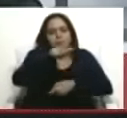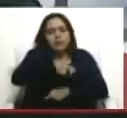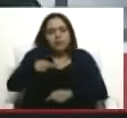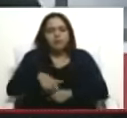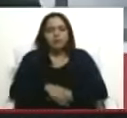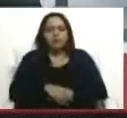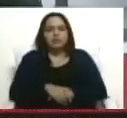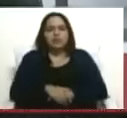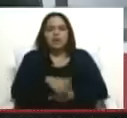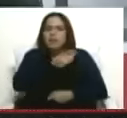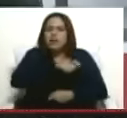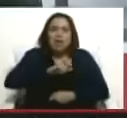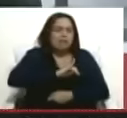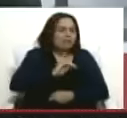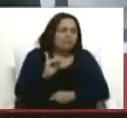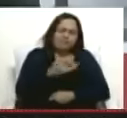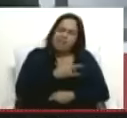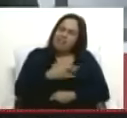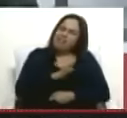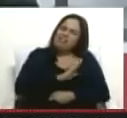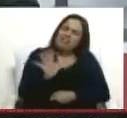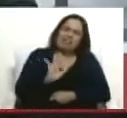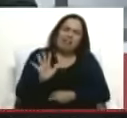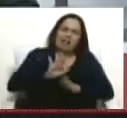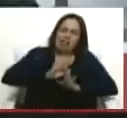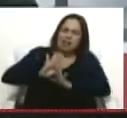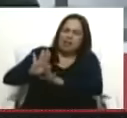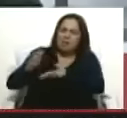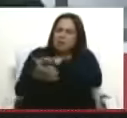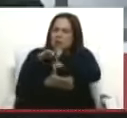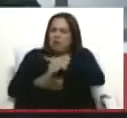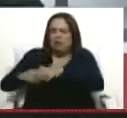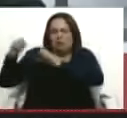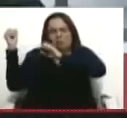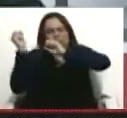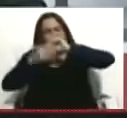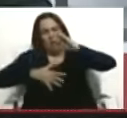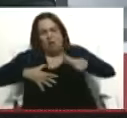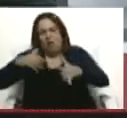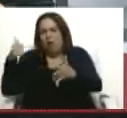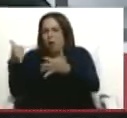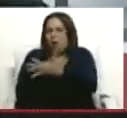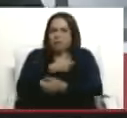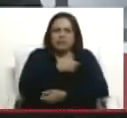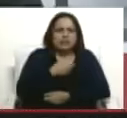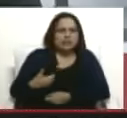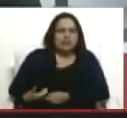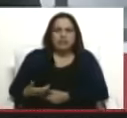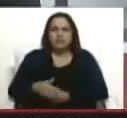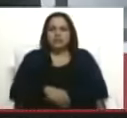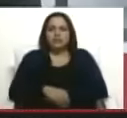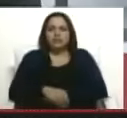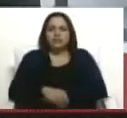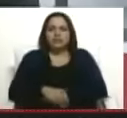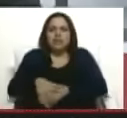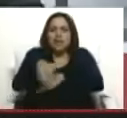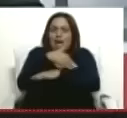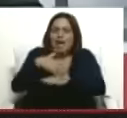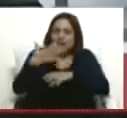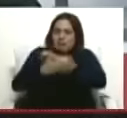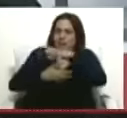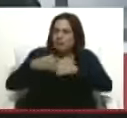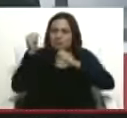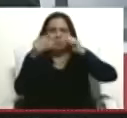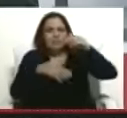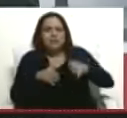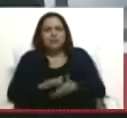gente aborrece, Boris, los intentos de golpe, de llenar las calles de violencia. Ve que